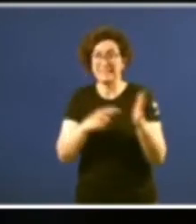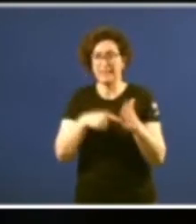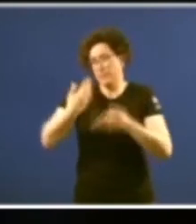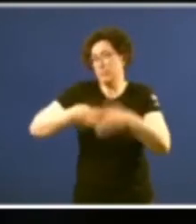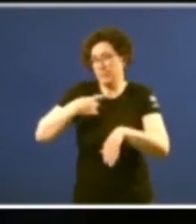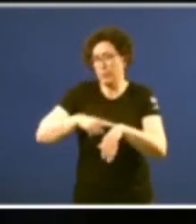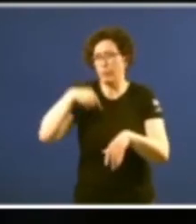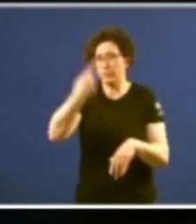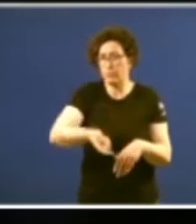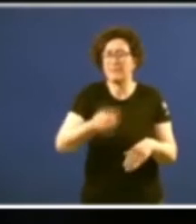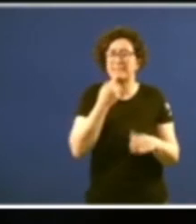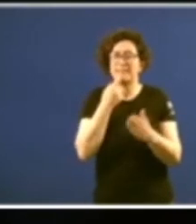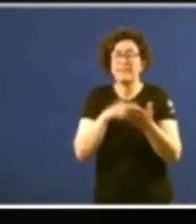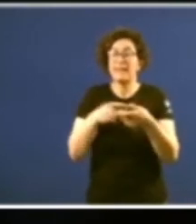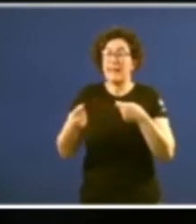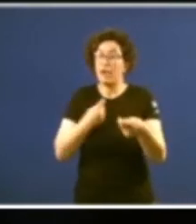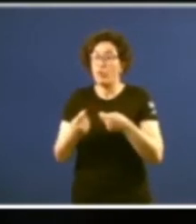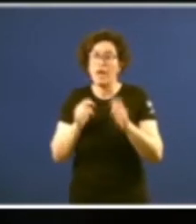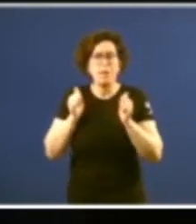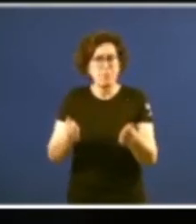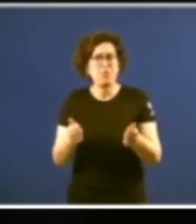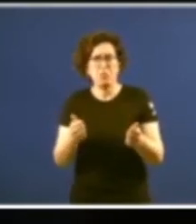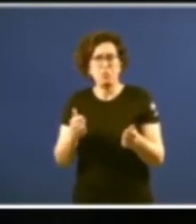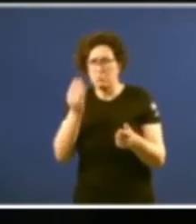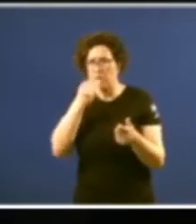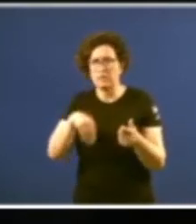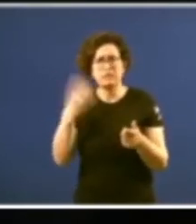a negociación comenzou con excelentes